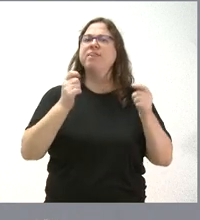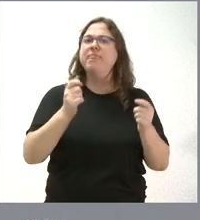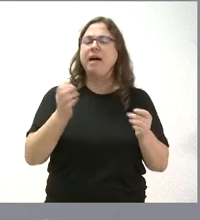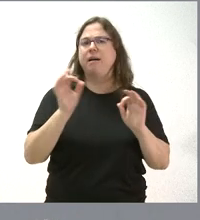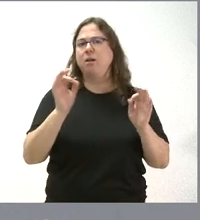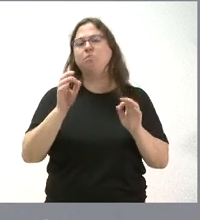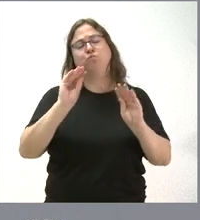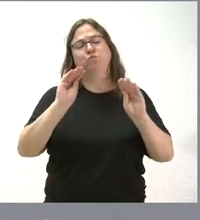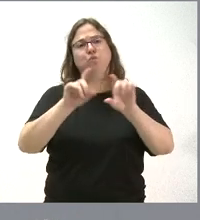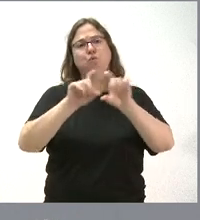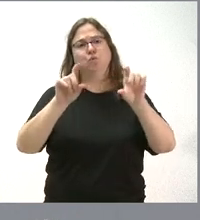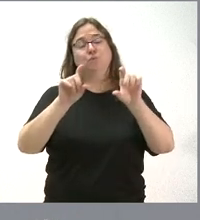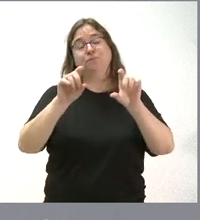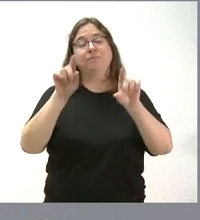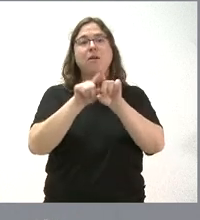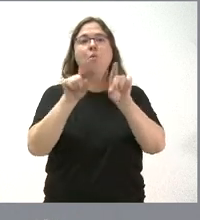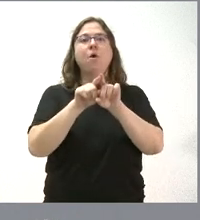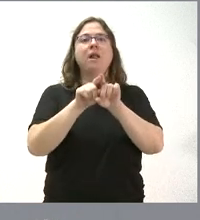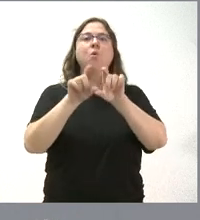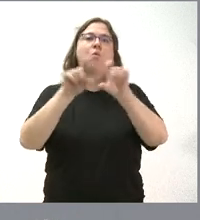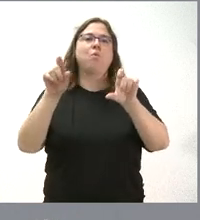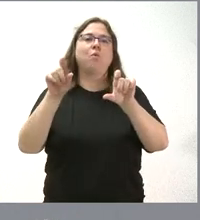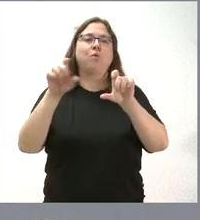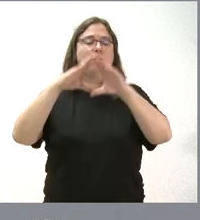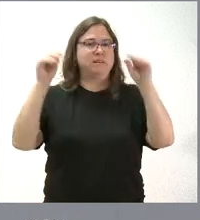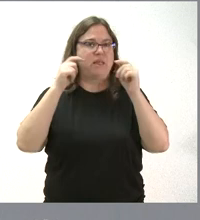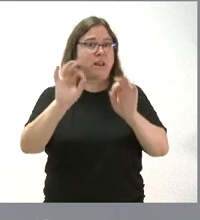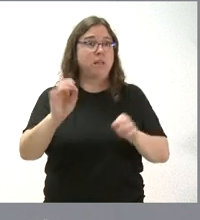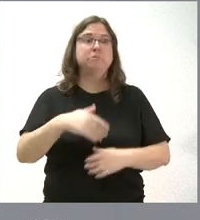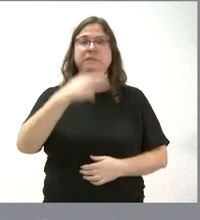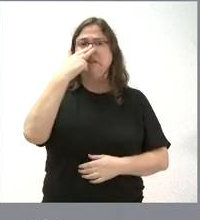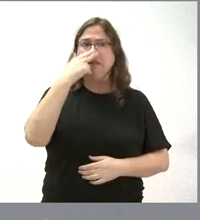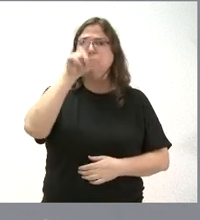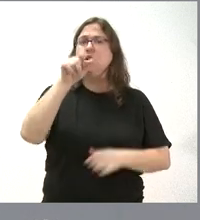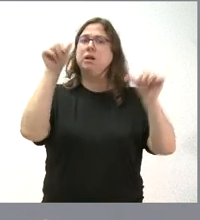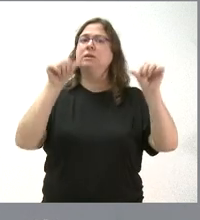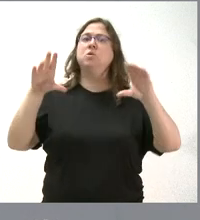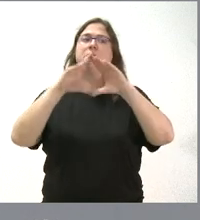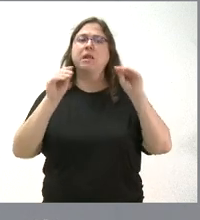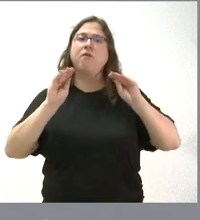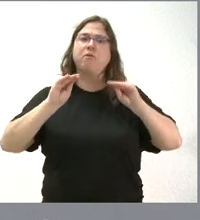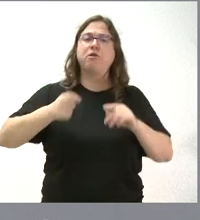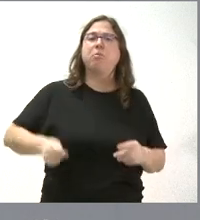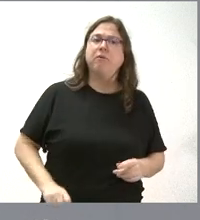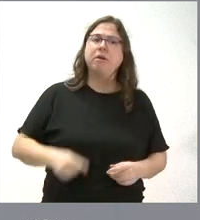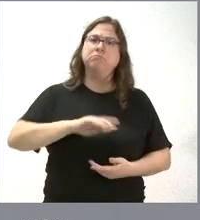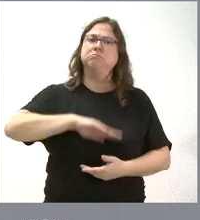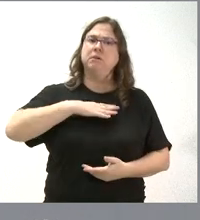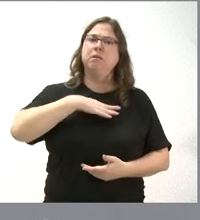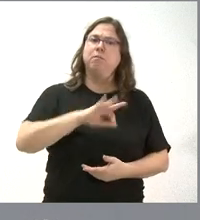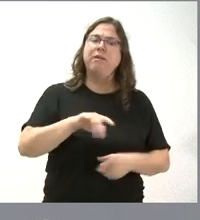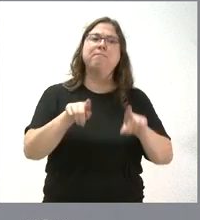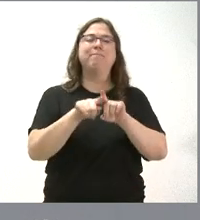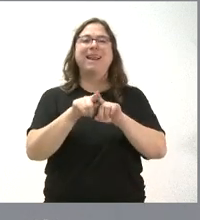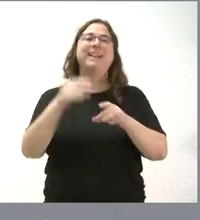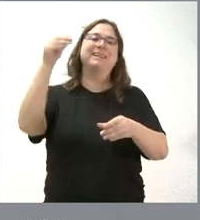parte de la universidad. Y nos parece muy positivo porque no cabe duda que un titulado universitario o un titulado de formación profesional tiene mayor capacidad de incentarse